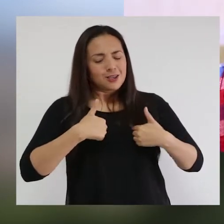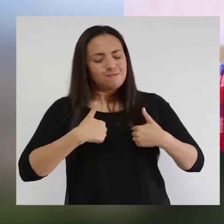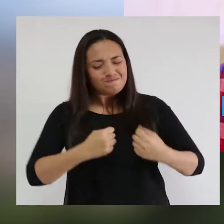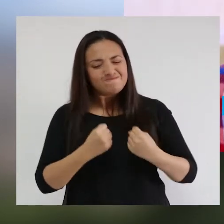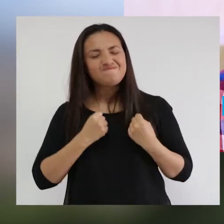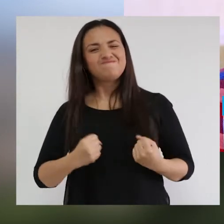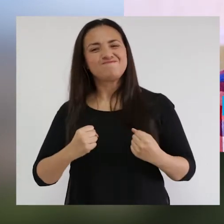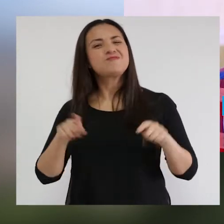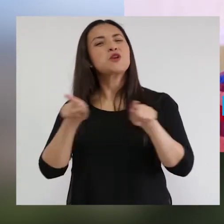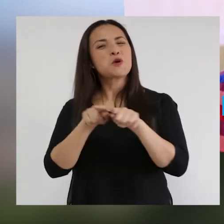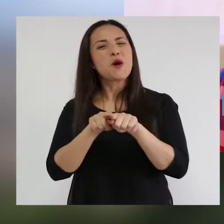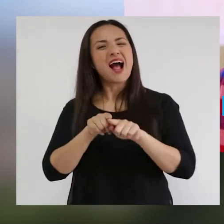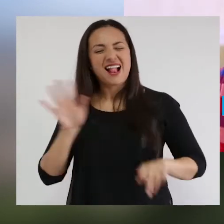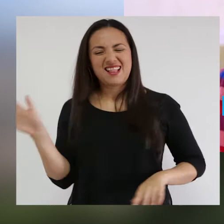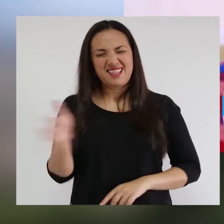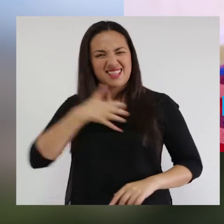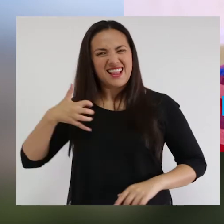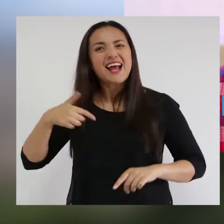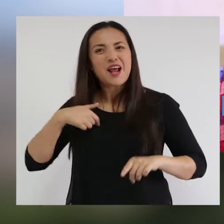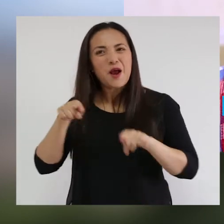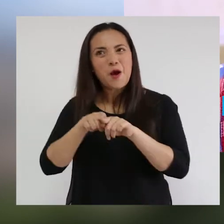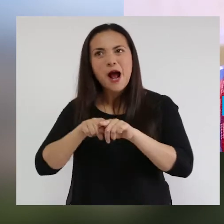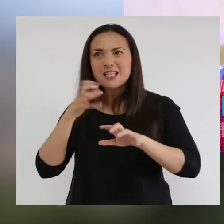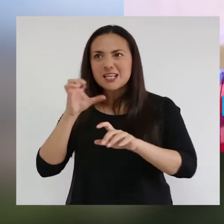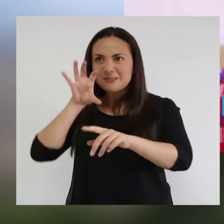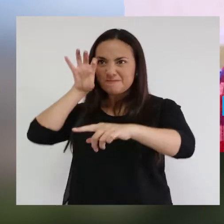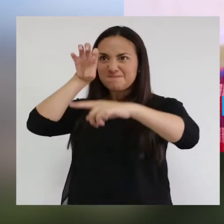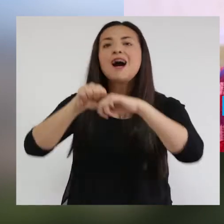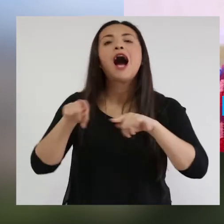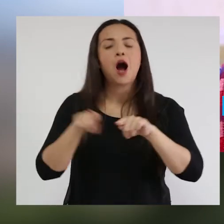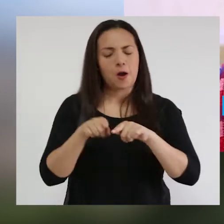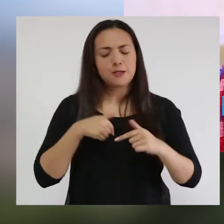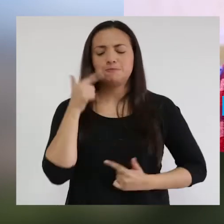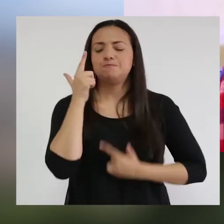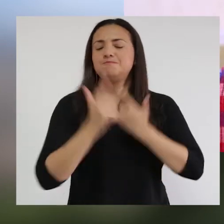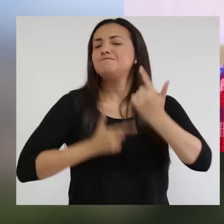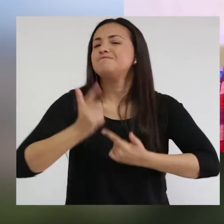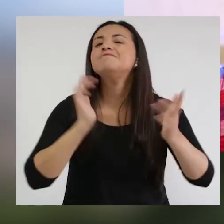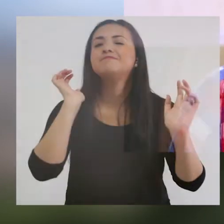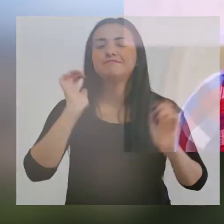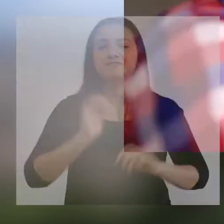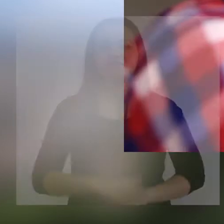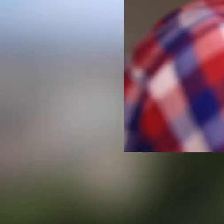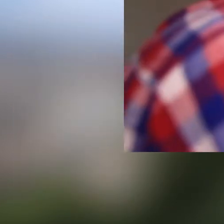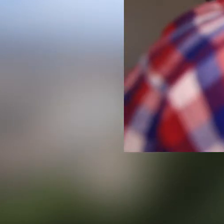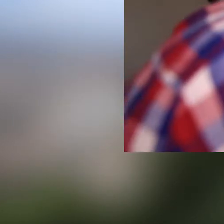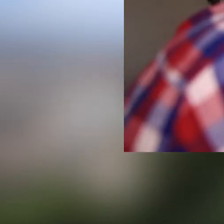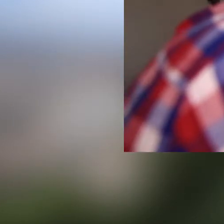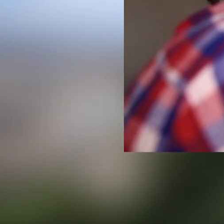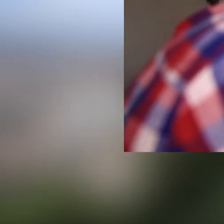ya cojo esa valentía del tigre para cuando va a cazar y sigo con mi vida.